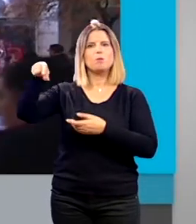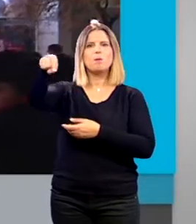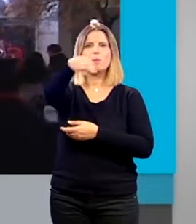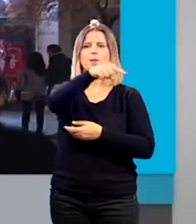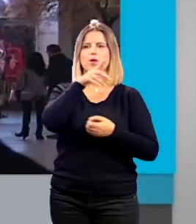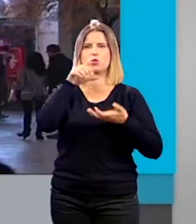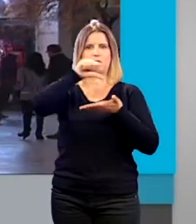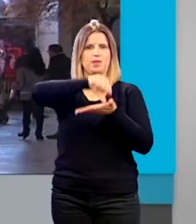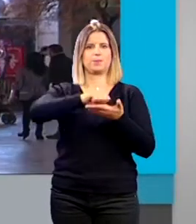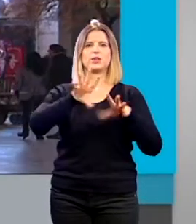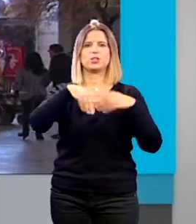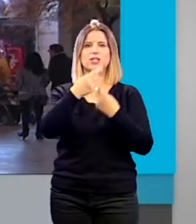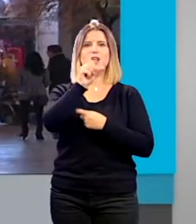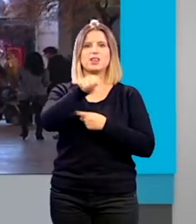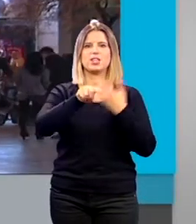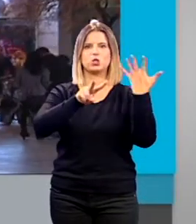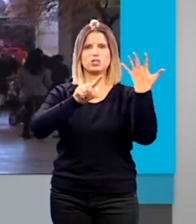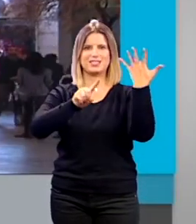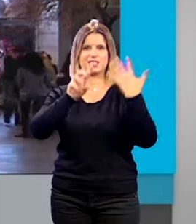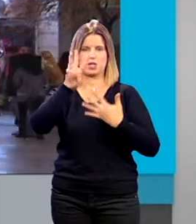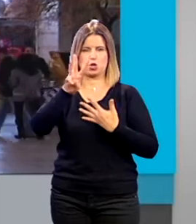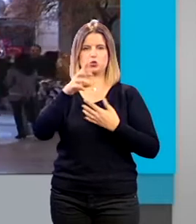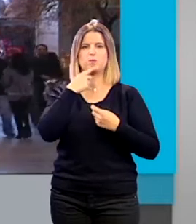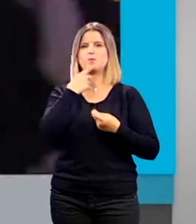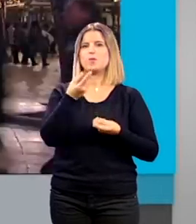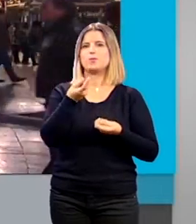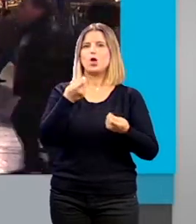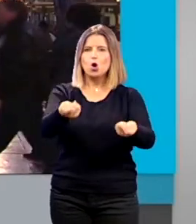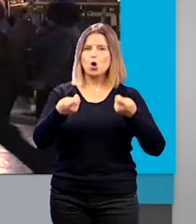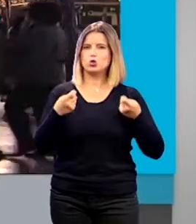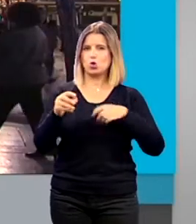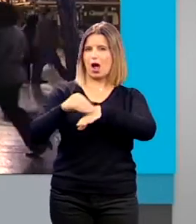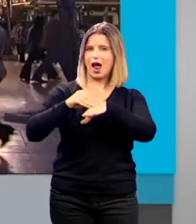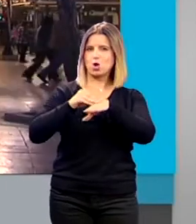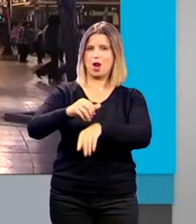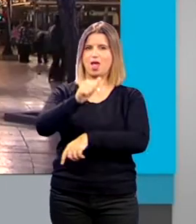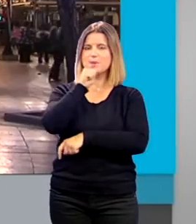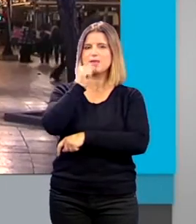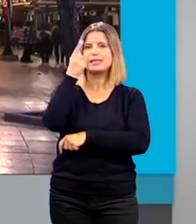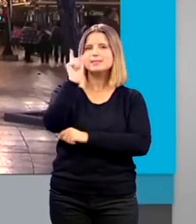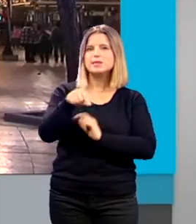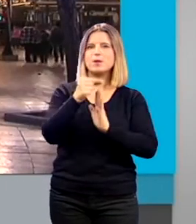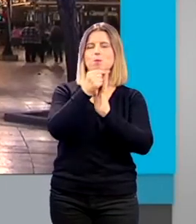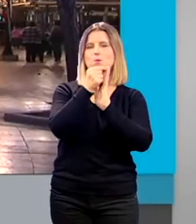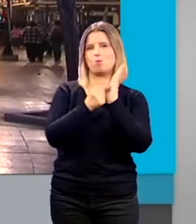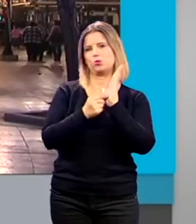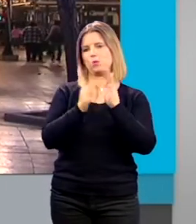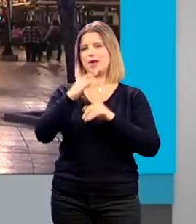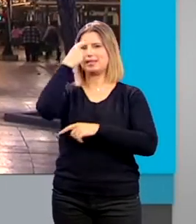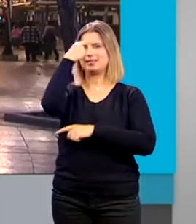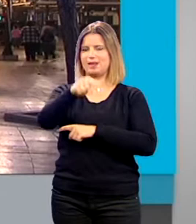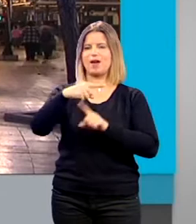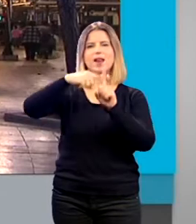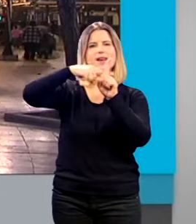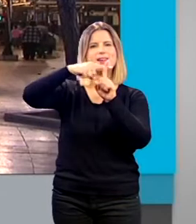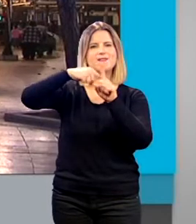con 168 agentes. Controles de alcoholemia, lo que se suman puntos de verificación, una novedad con la que controlar el nivel de